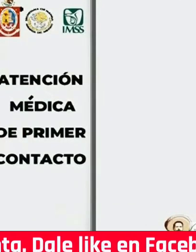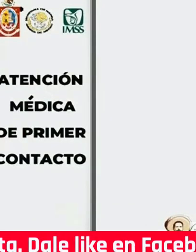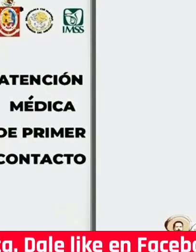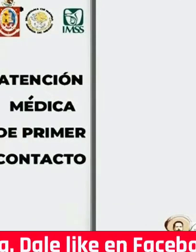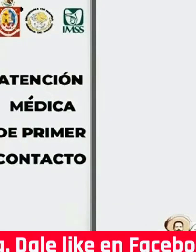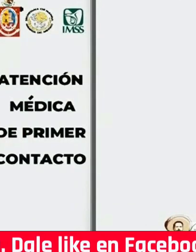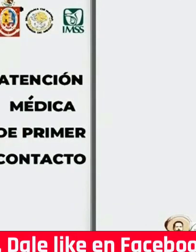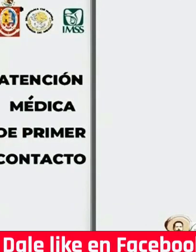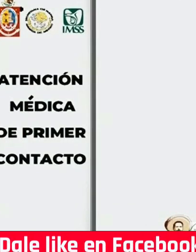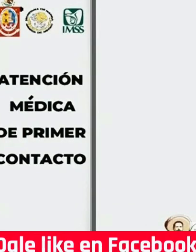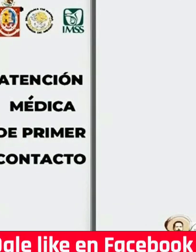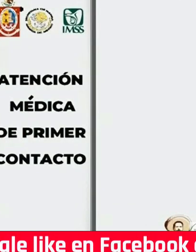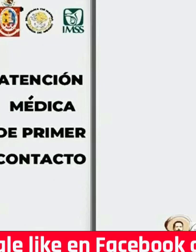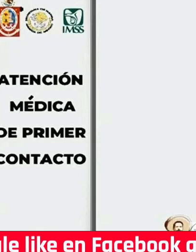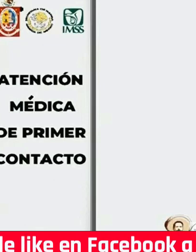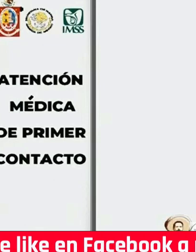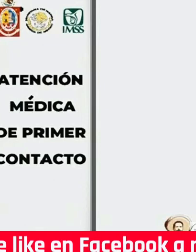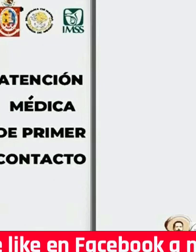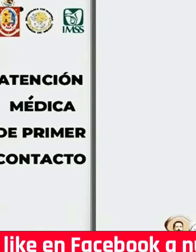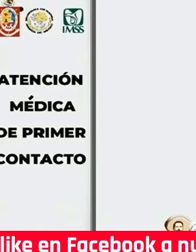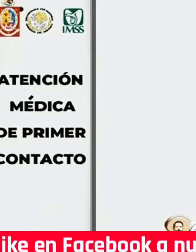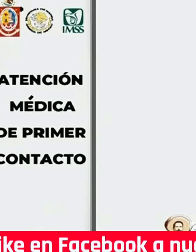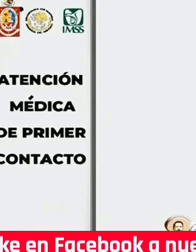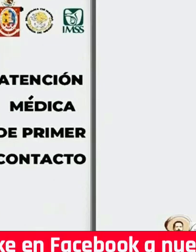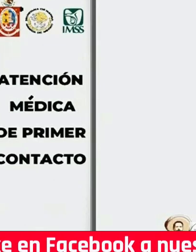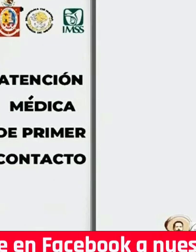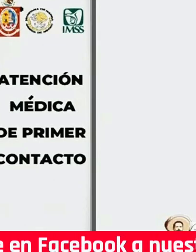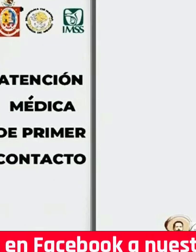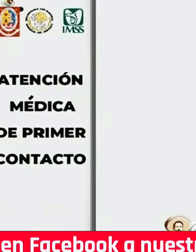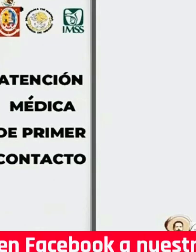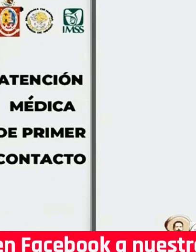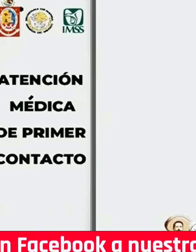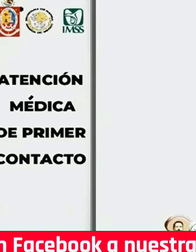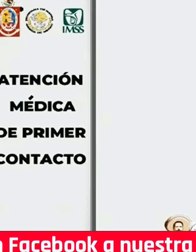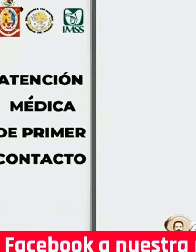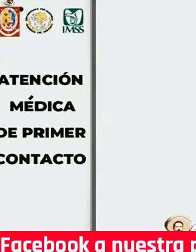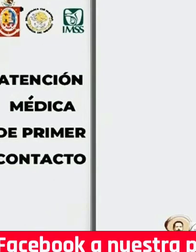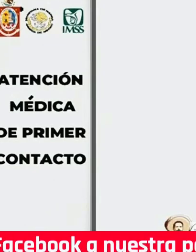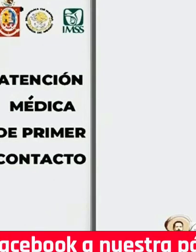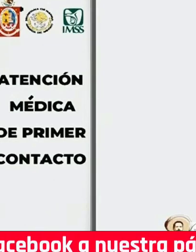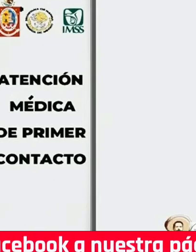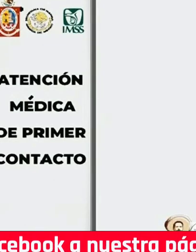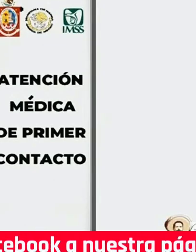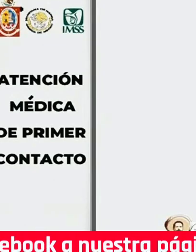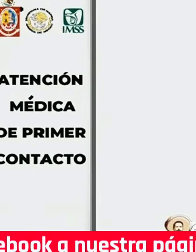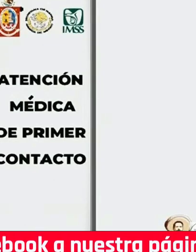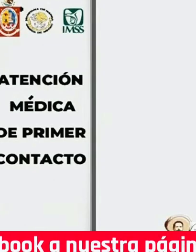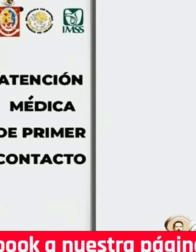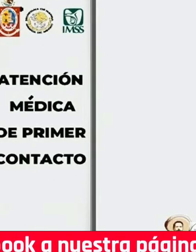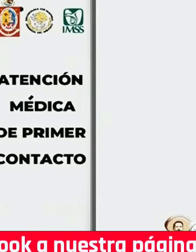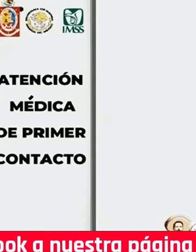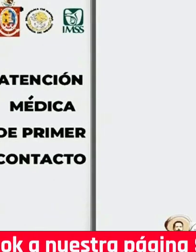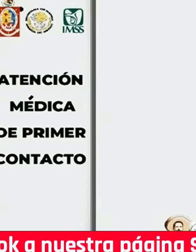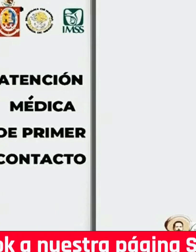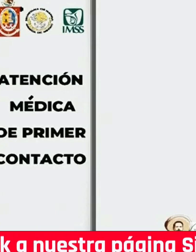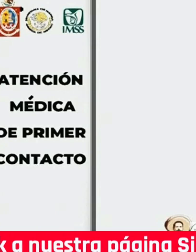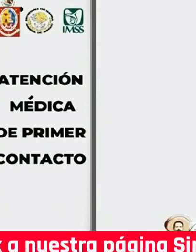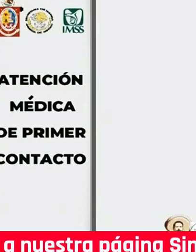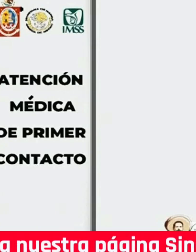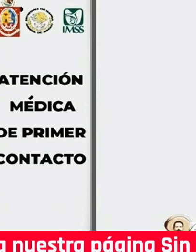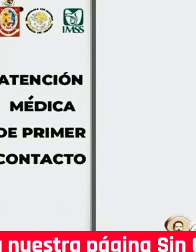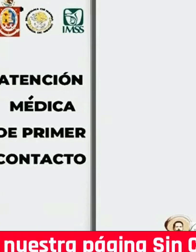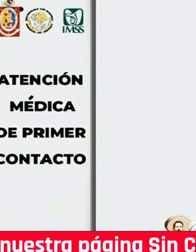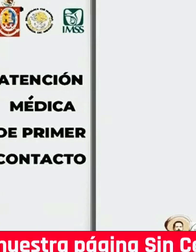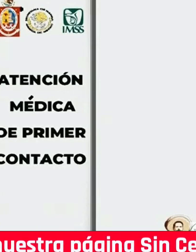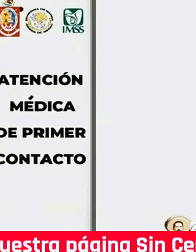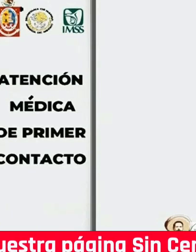al sistema ese de salud, que como les comento, es por instrucciones del señor presidente para darle este tipo de